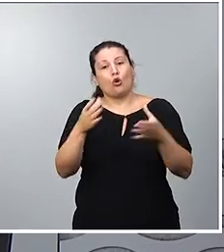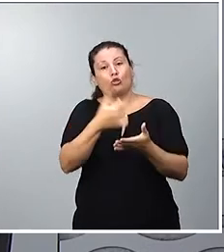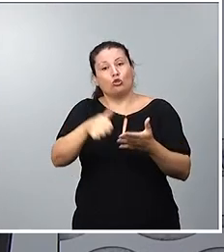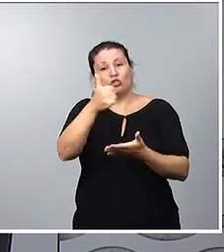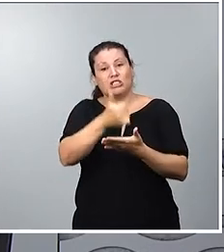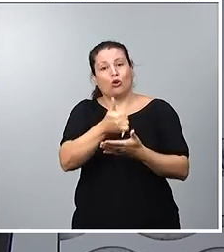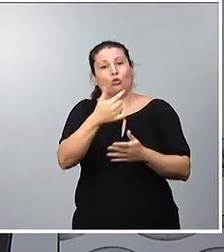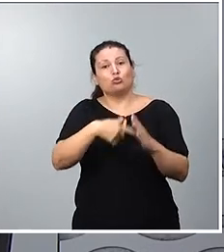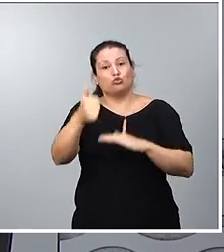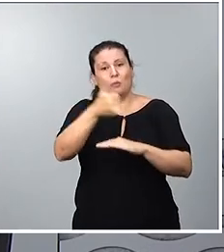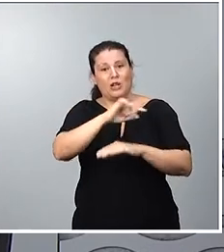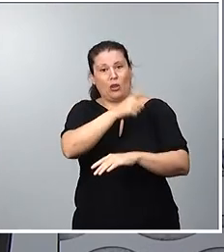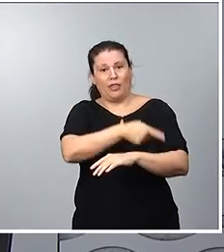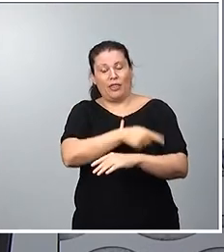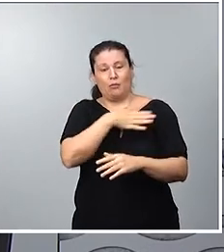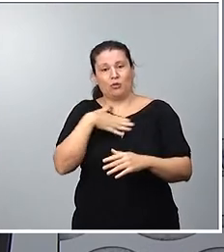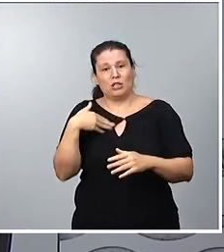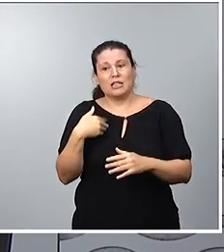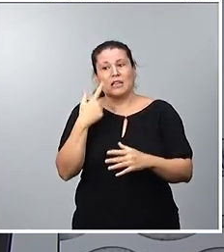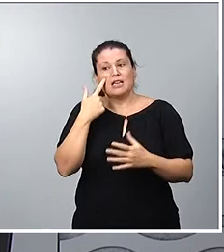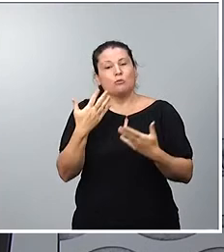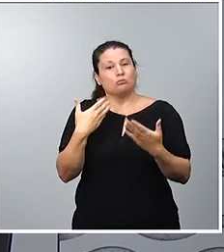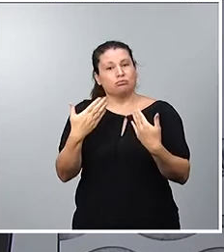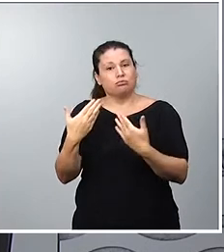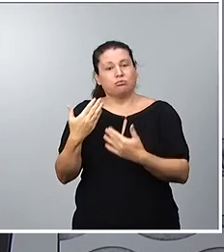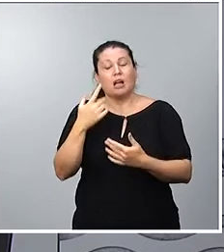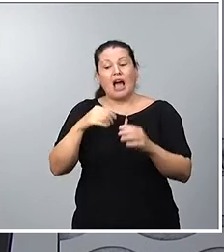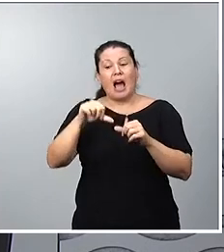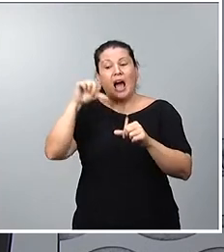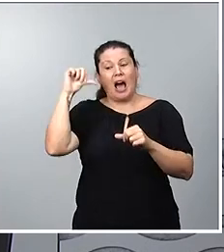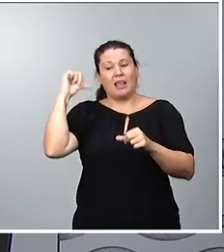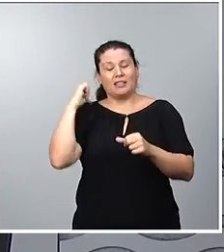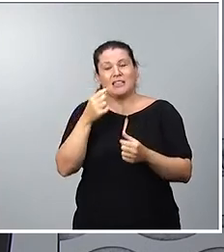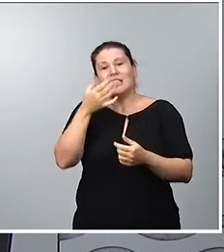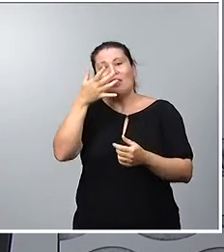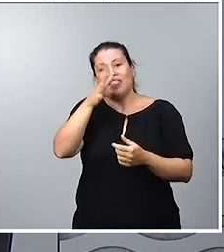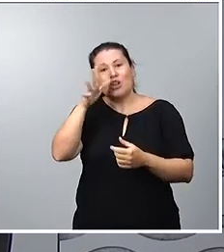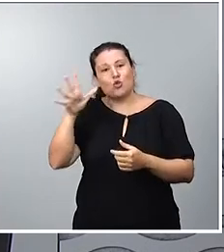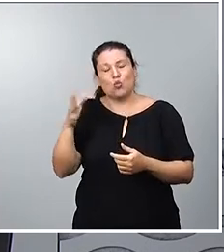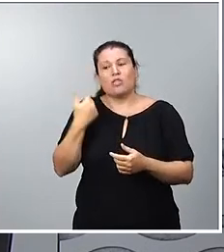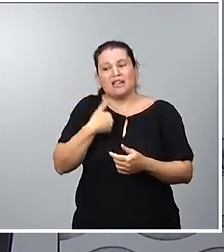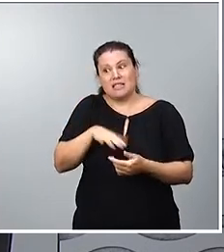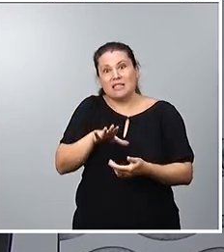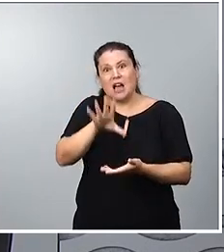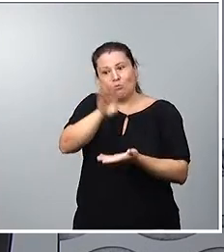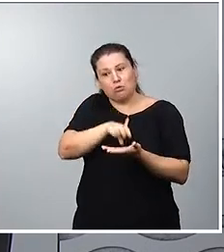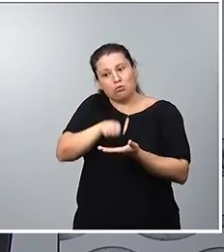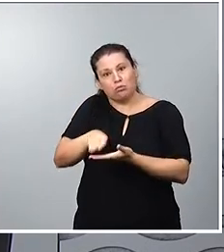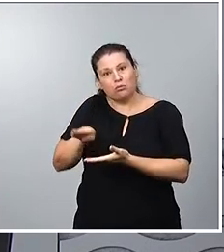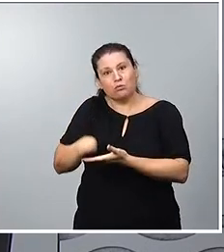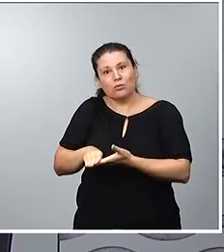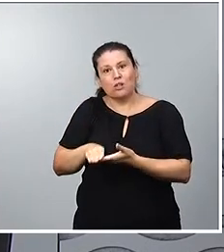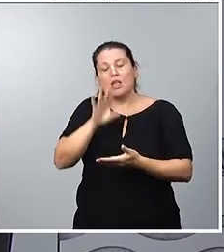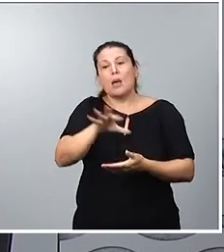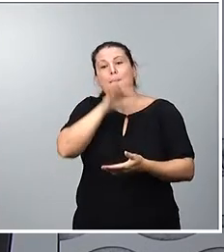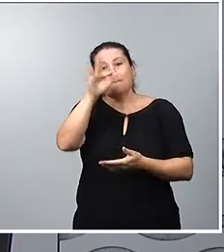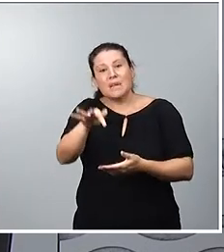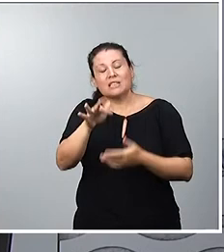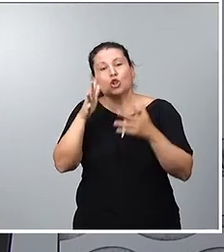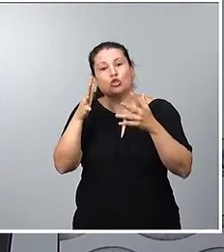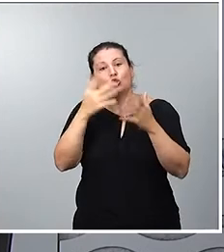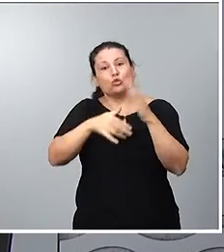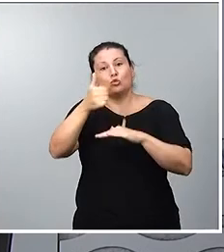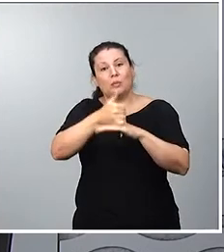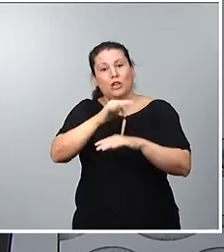Previamente se habían recibido diversas denuncias que han sido adjuntadas a la denuncia presentada por el propio Consejo Superior de